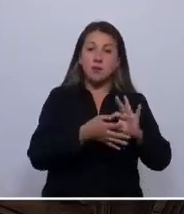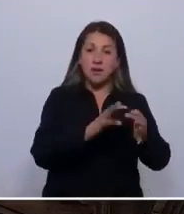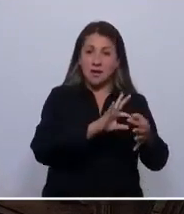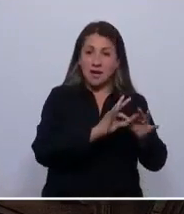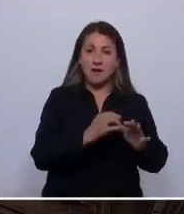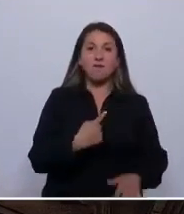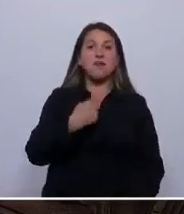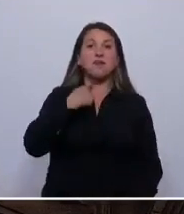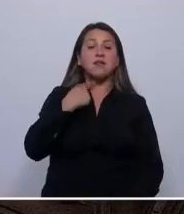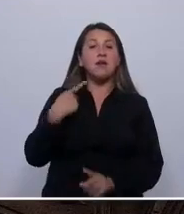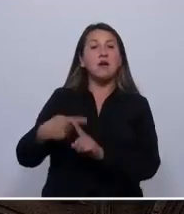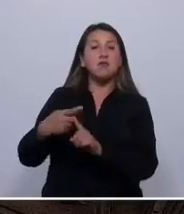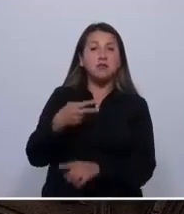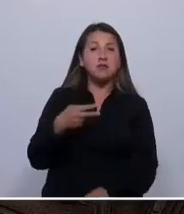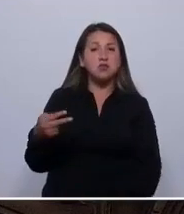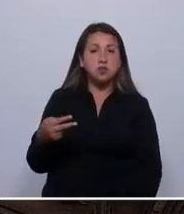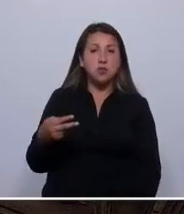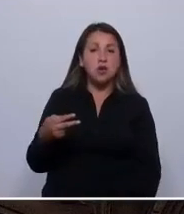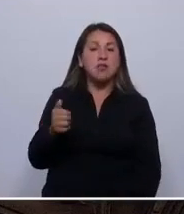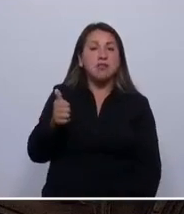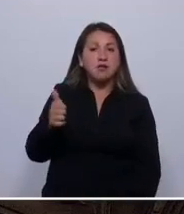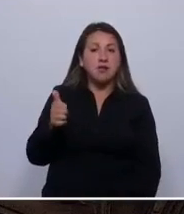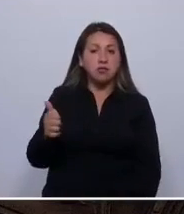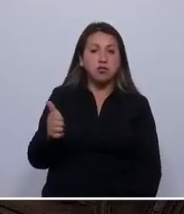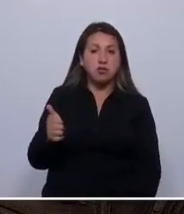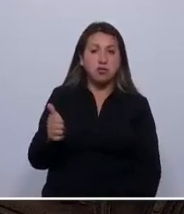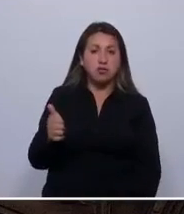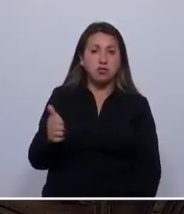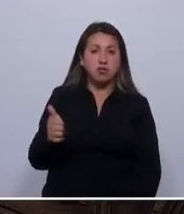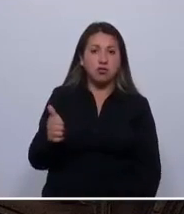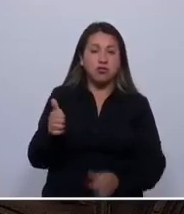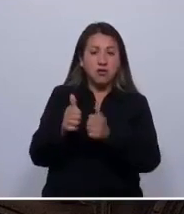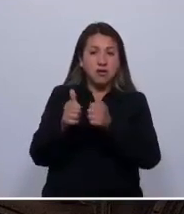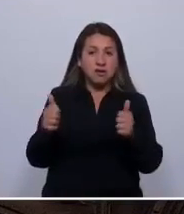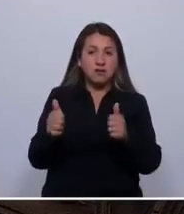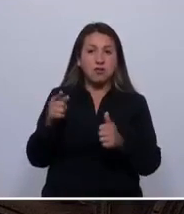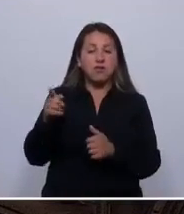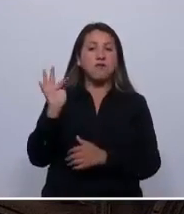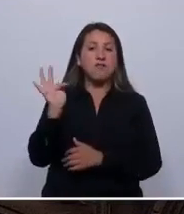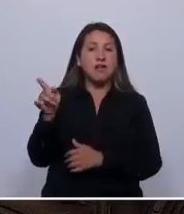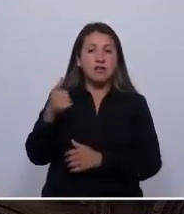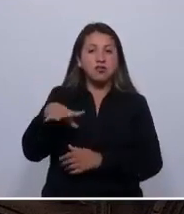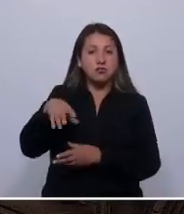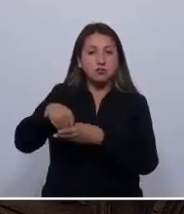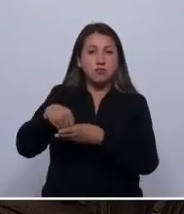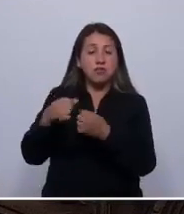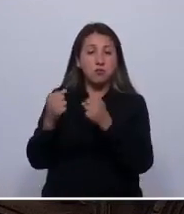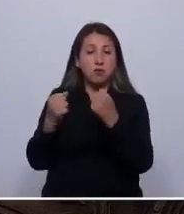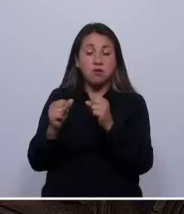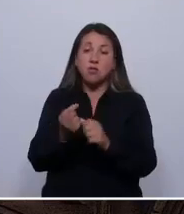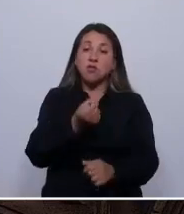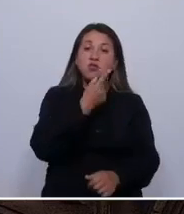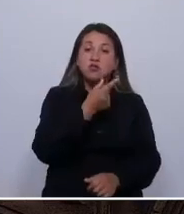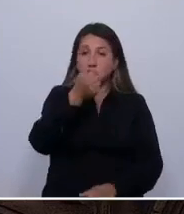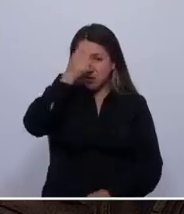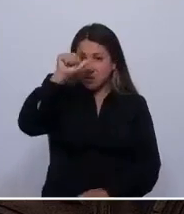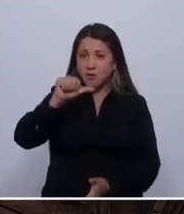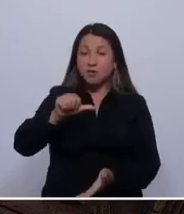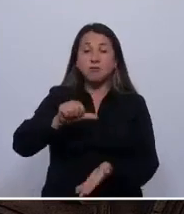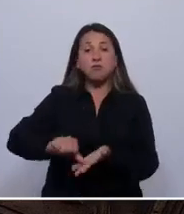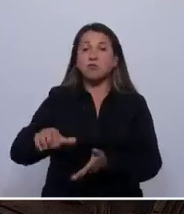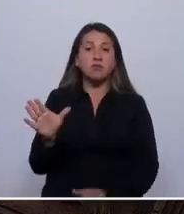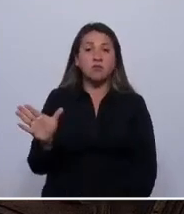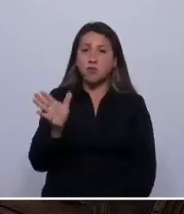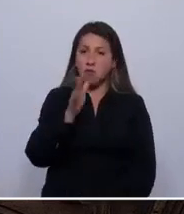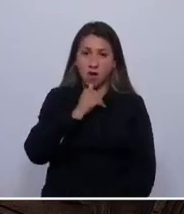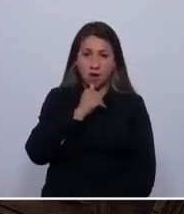fue víctima de abuso sexual por un directivo federativo, a quien denunció, pero no hubo sanción alguna para él. Y lo